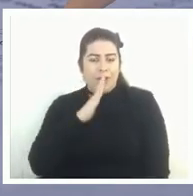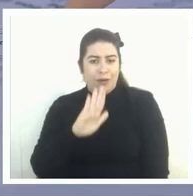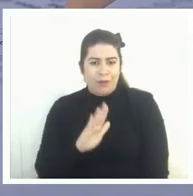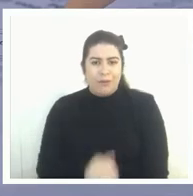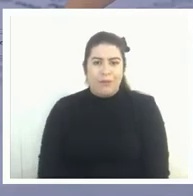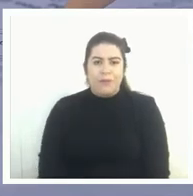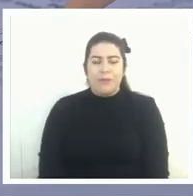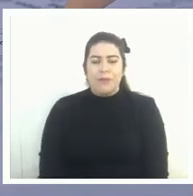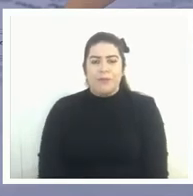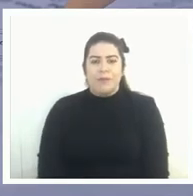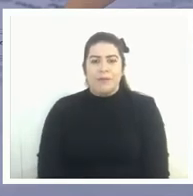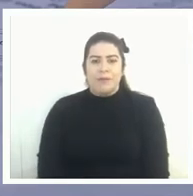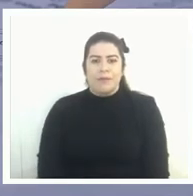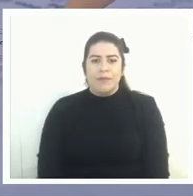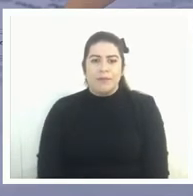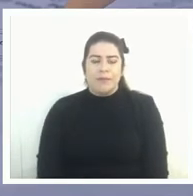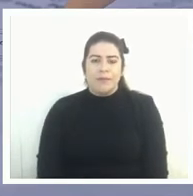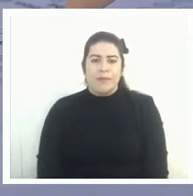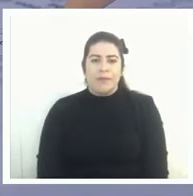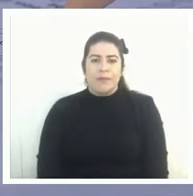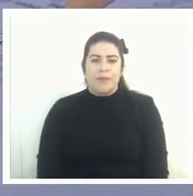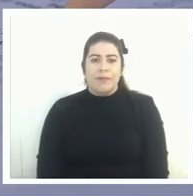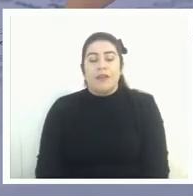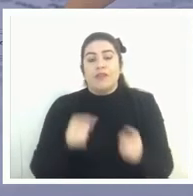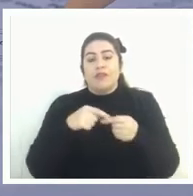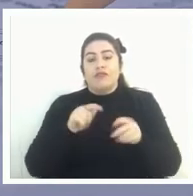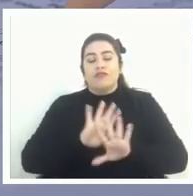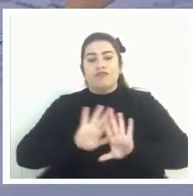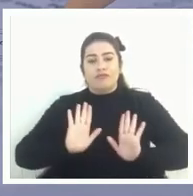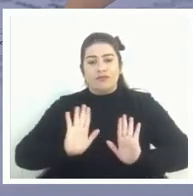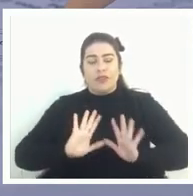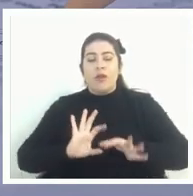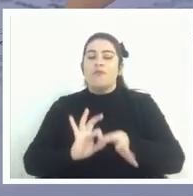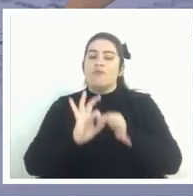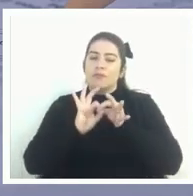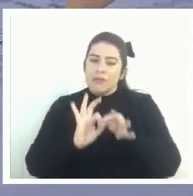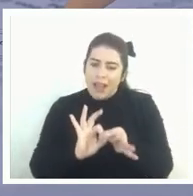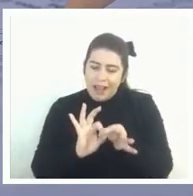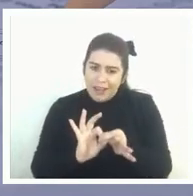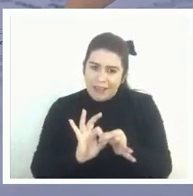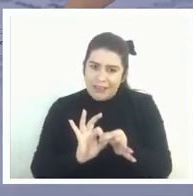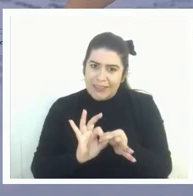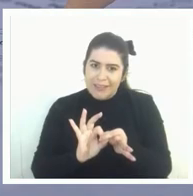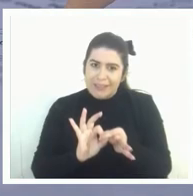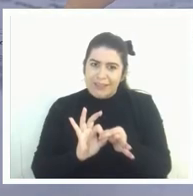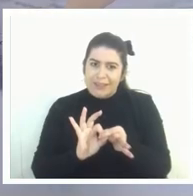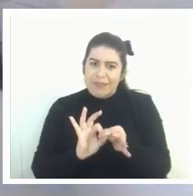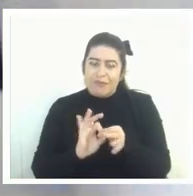y con esto me despido muchísimas gracias por su atención